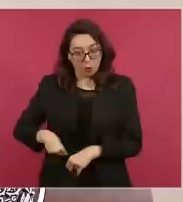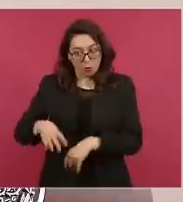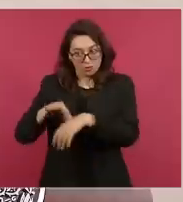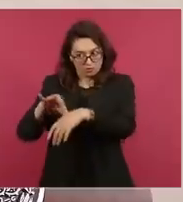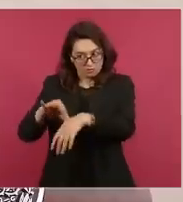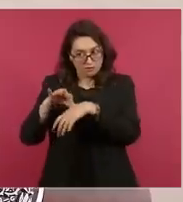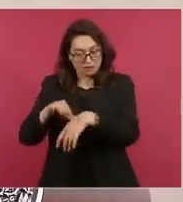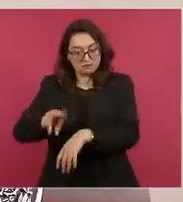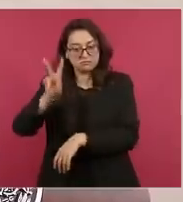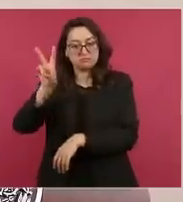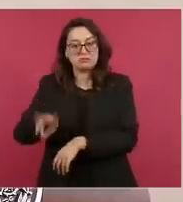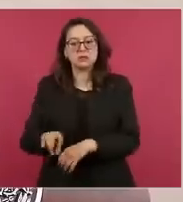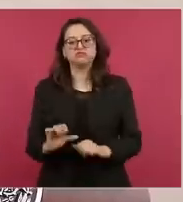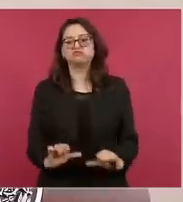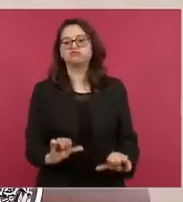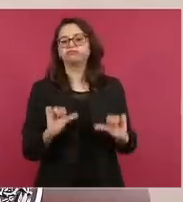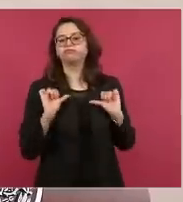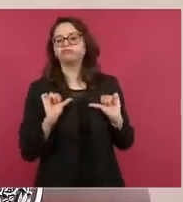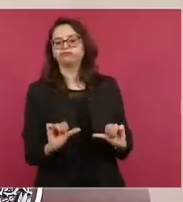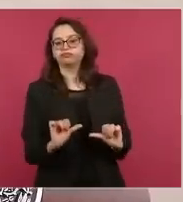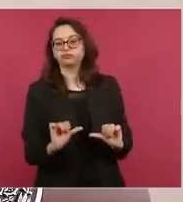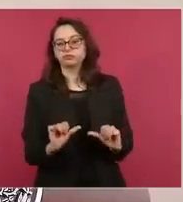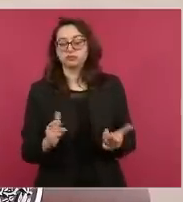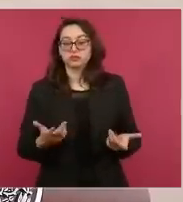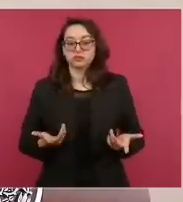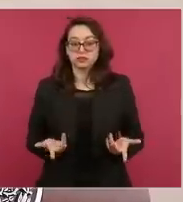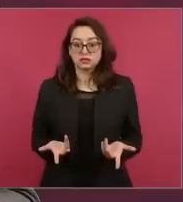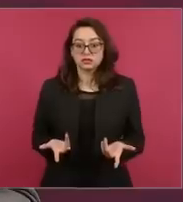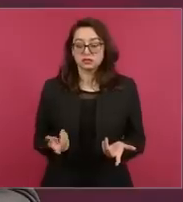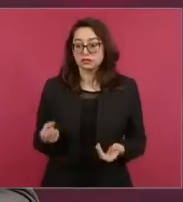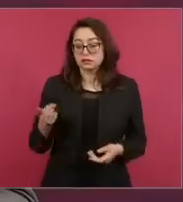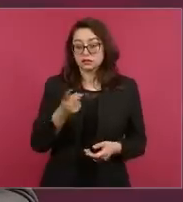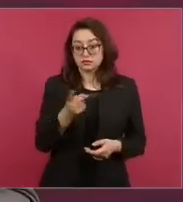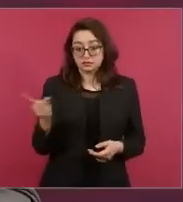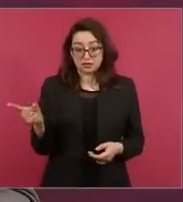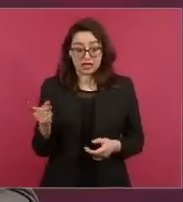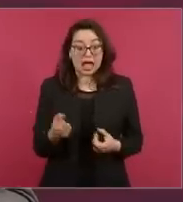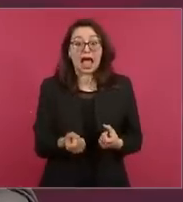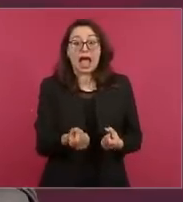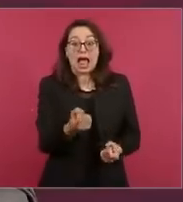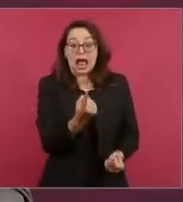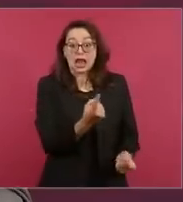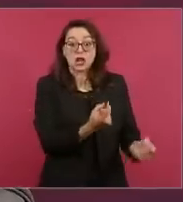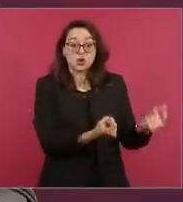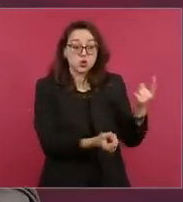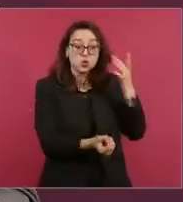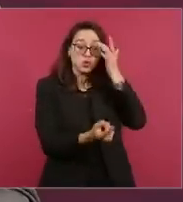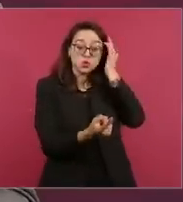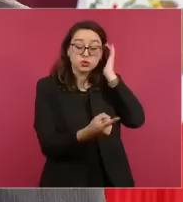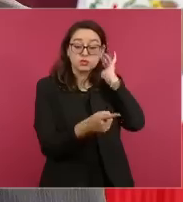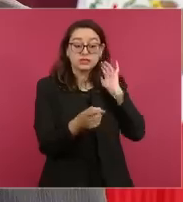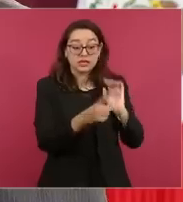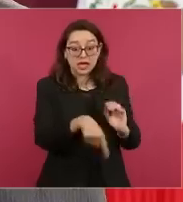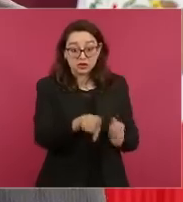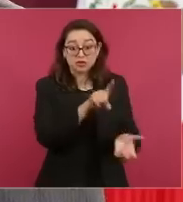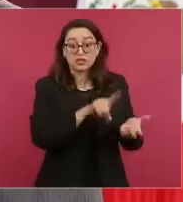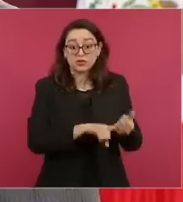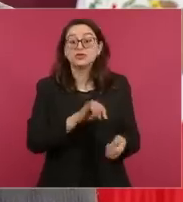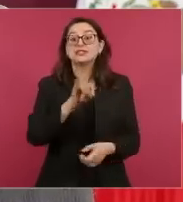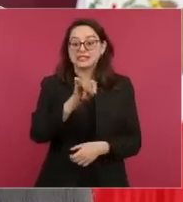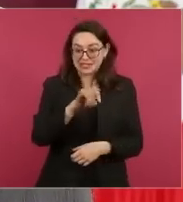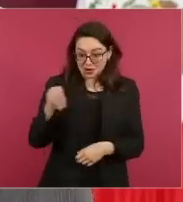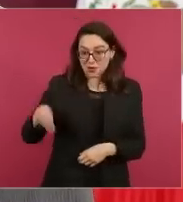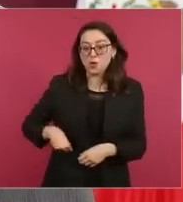como fueron torturados, obtuvieron su libertad.